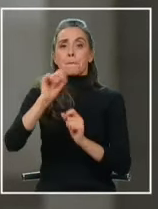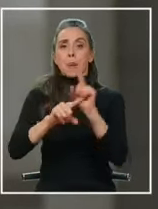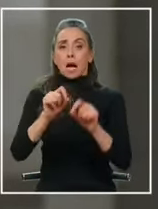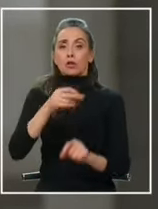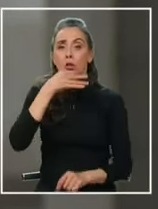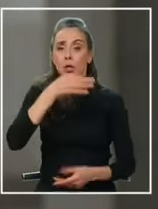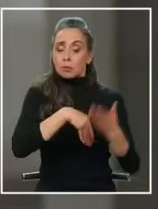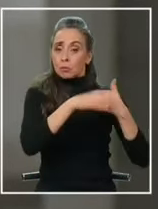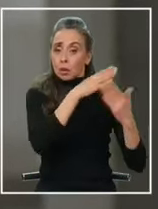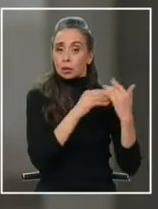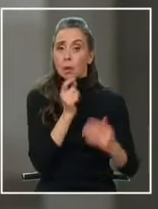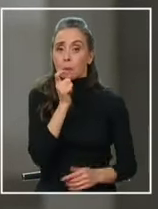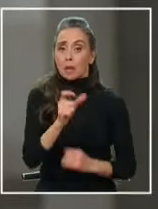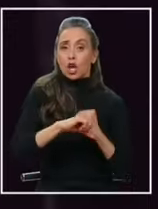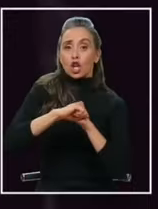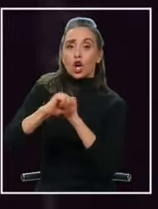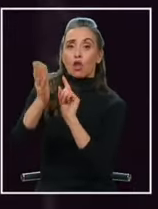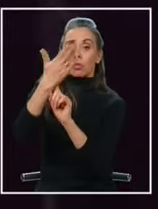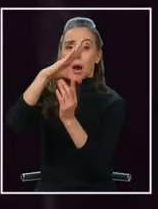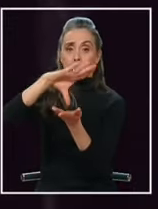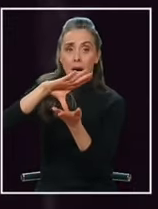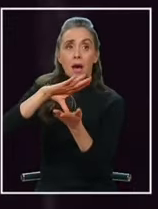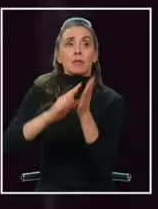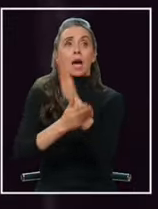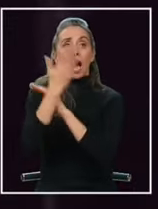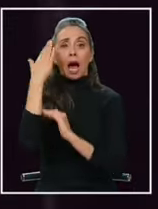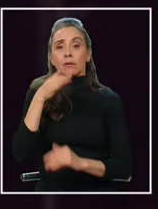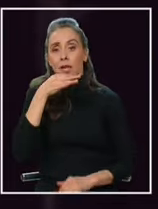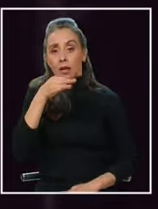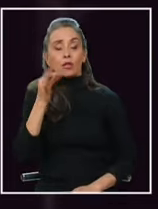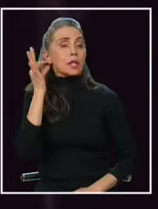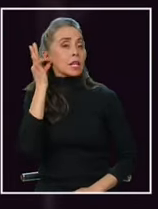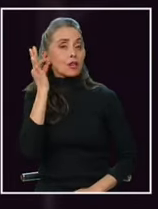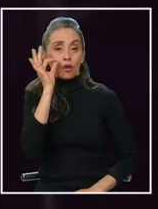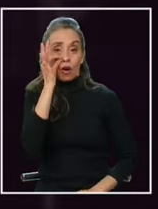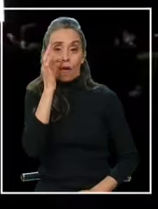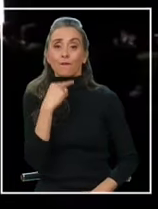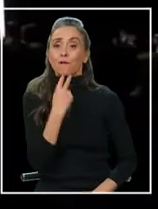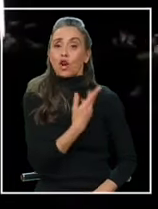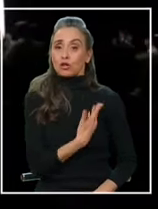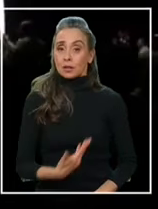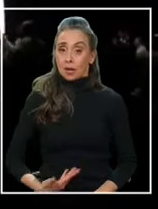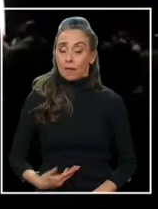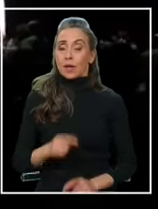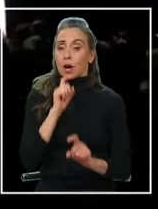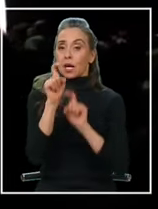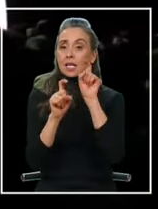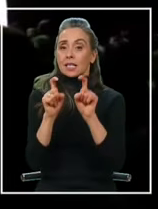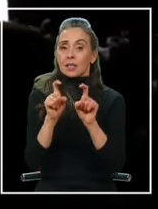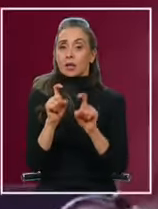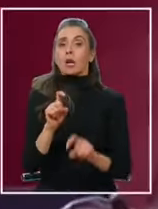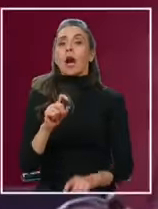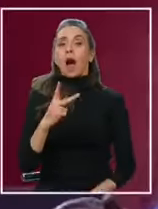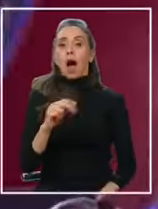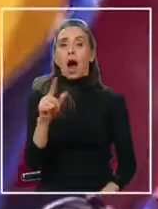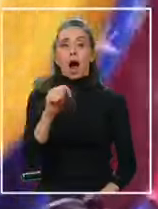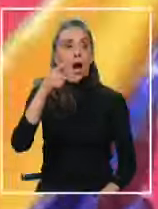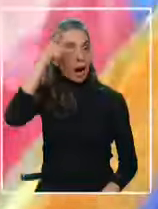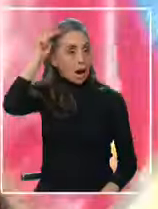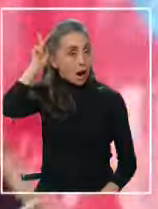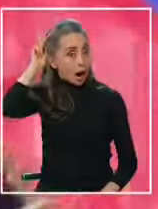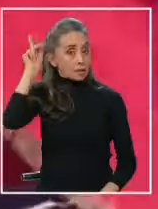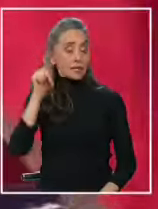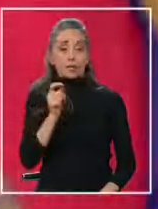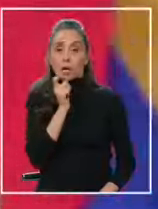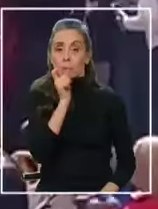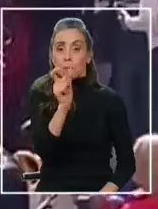oportunidades El concepto antipatriota ya había sido utilizado por la vocera en días anteriores para criticar a José Antonio Kass hoy la